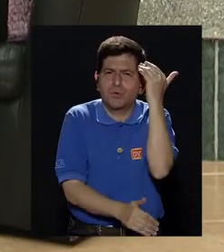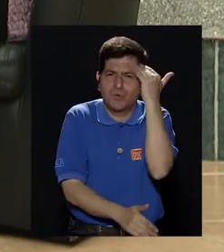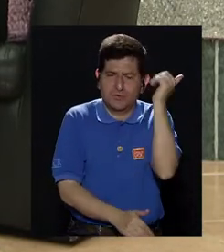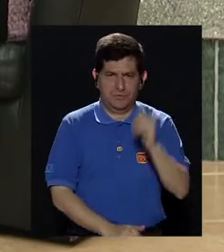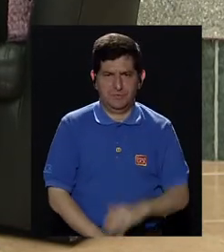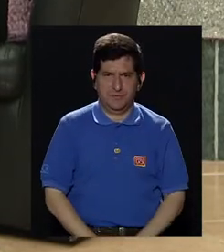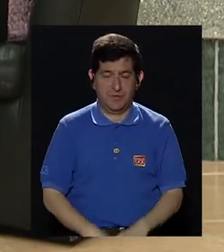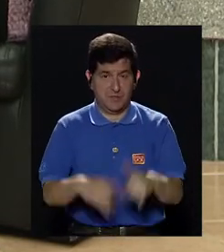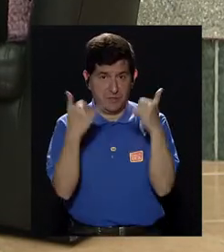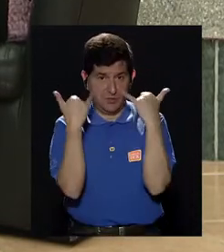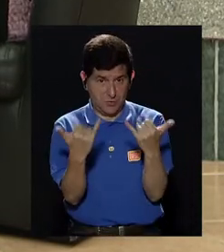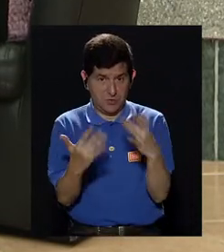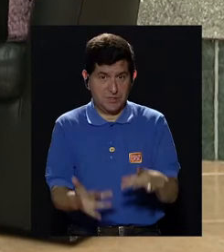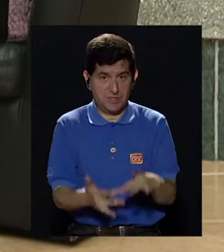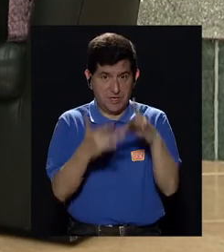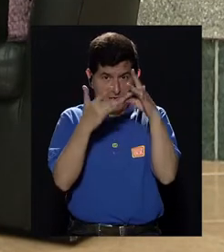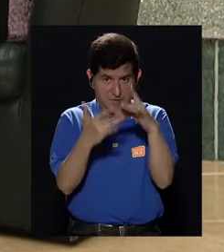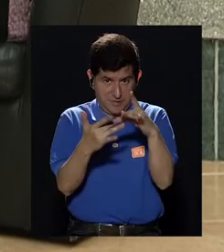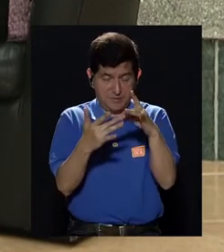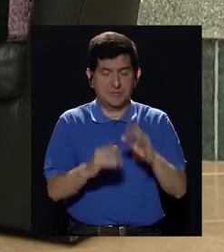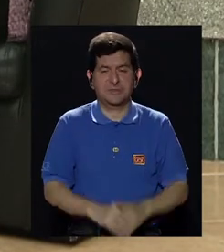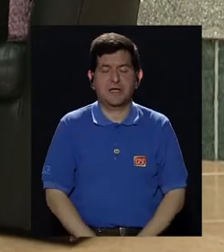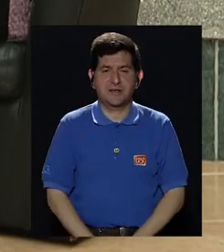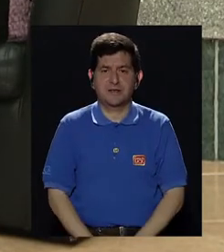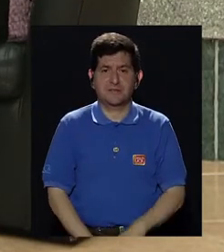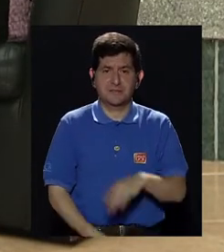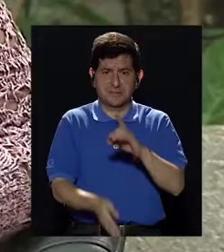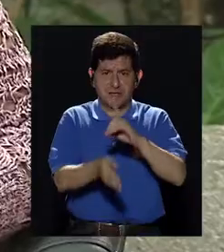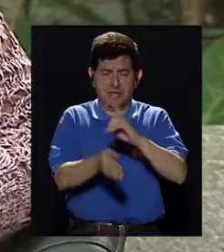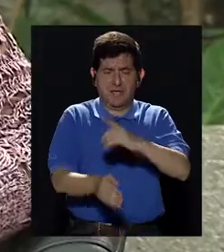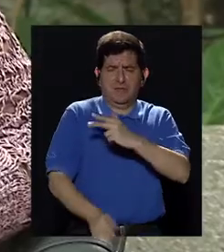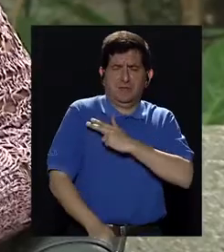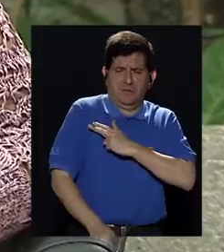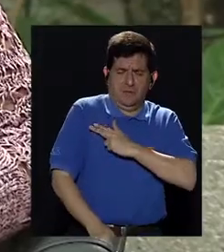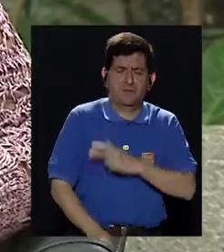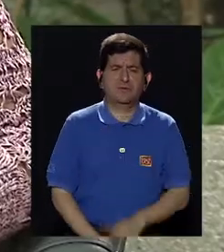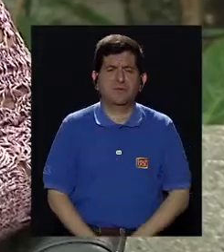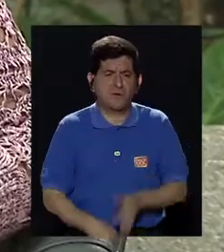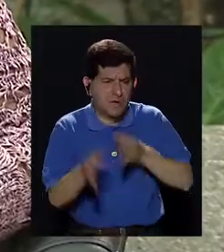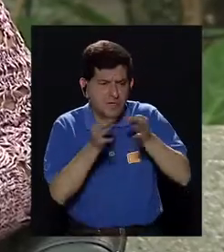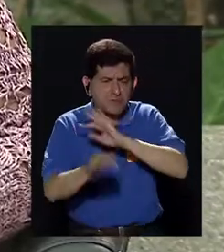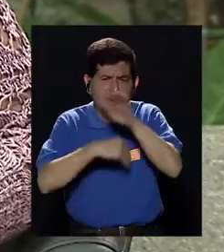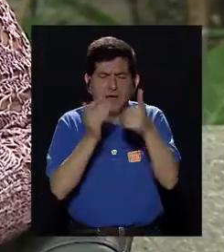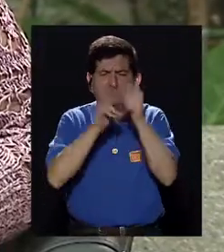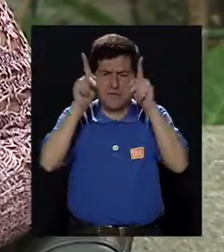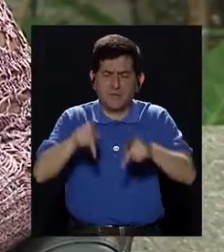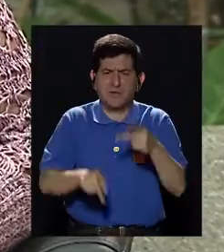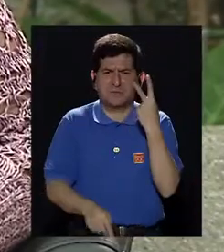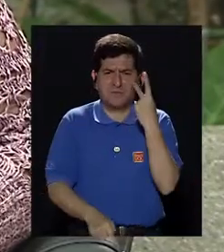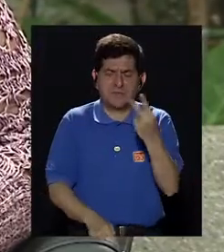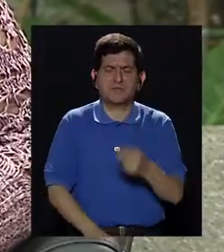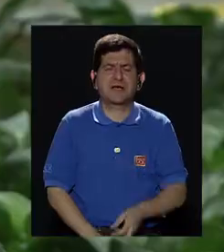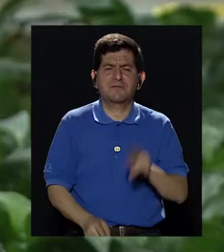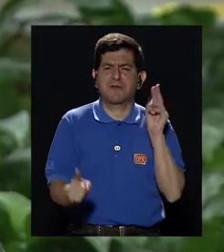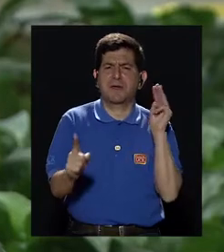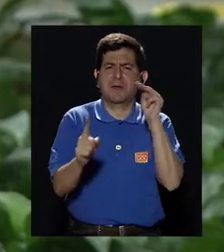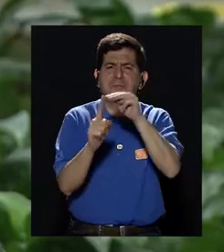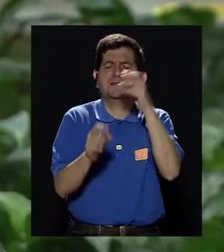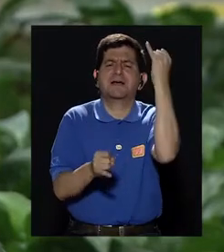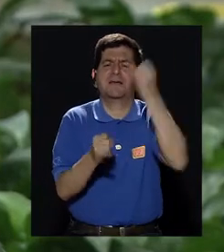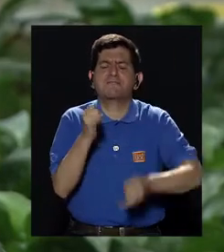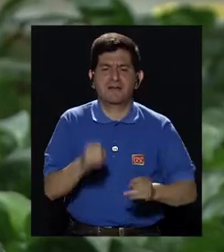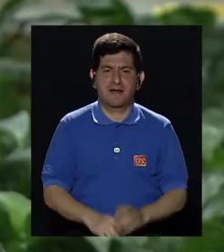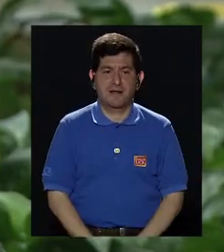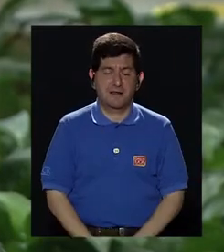conocimiento, como ya especialista en urología, me gustaría que nos dé un mensaje final para todas las personas que nos están viendo en este momento. El